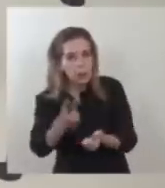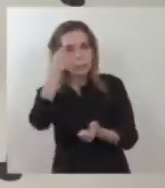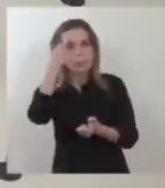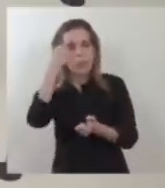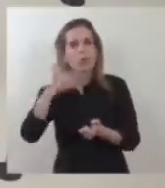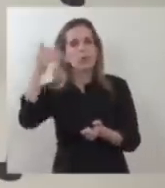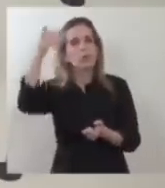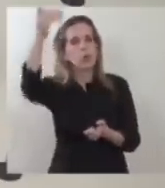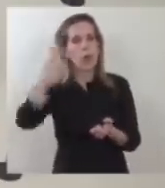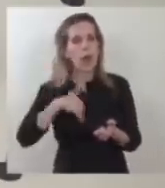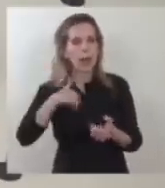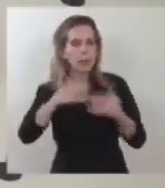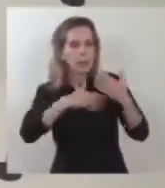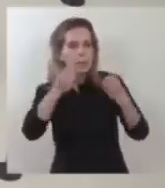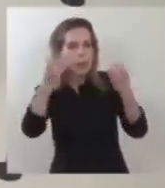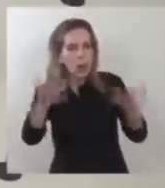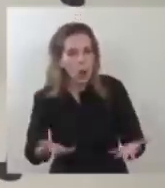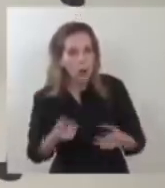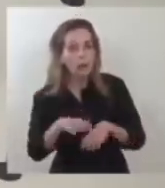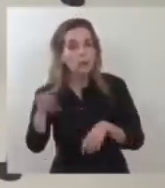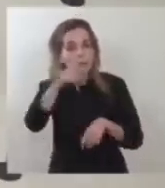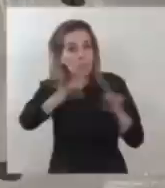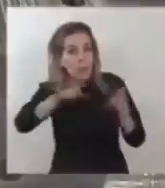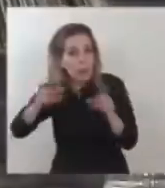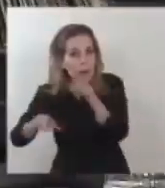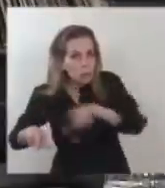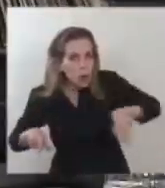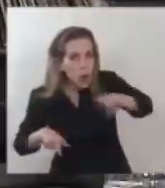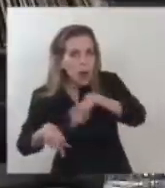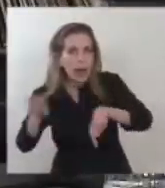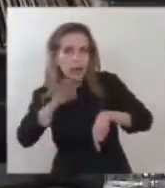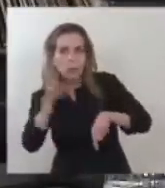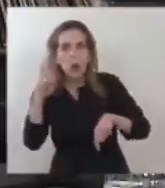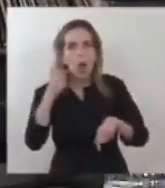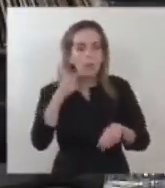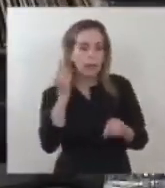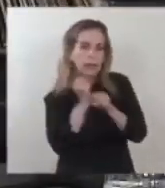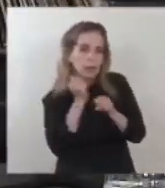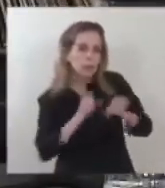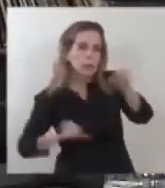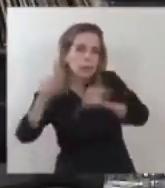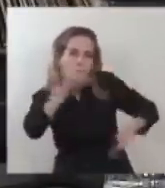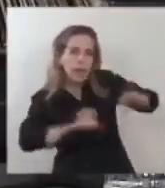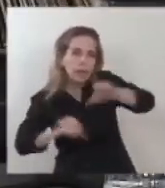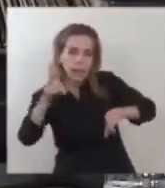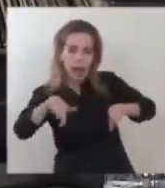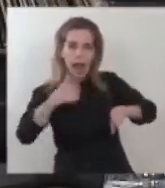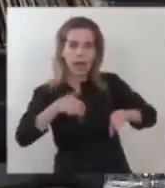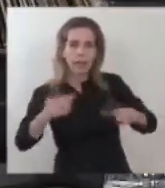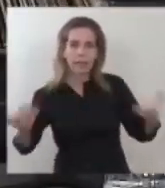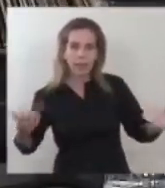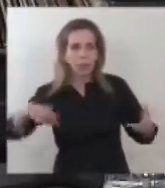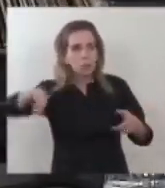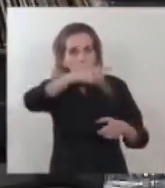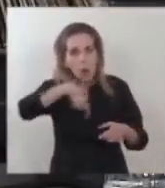para la Argentina. Científicos y científicos y argentinos, argentinas también.